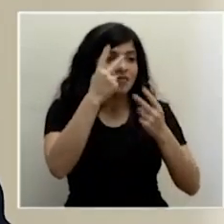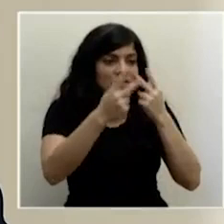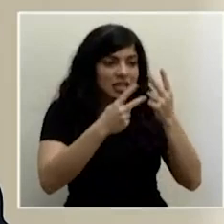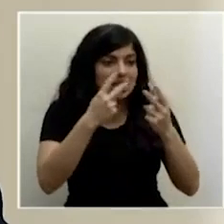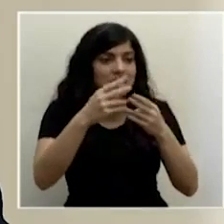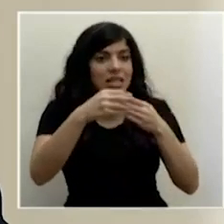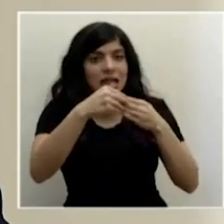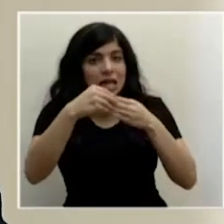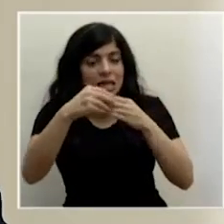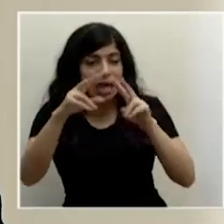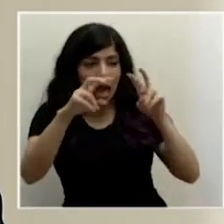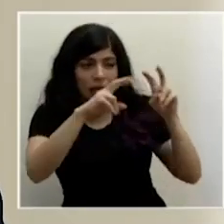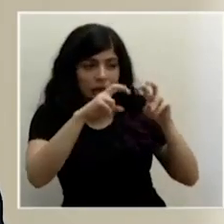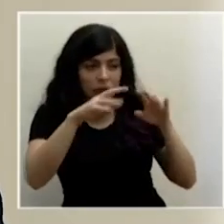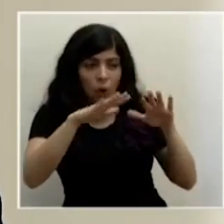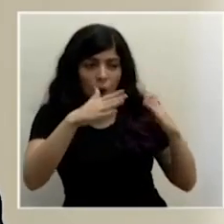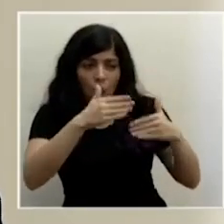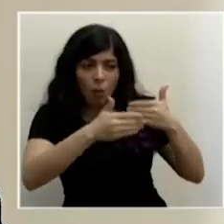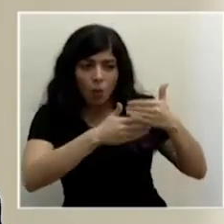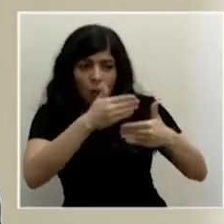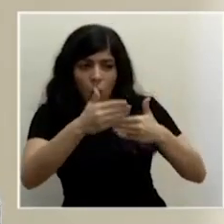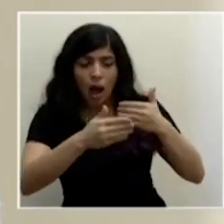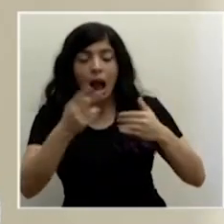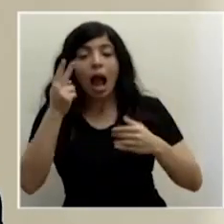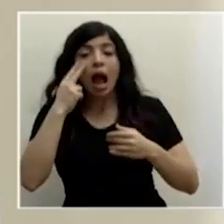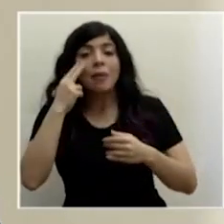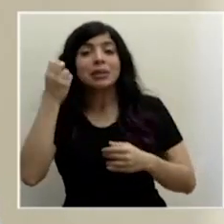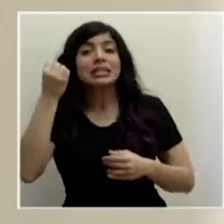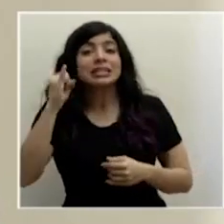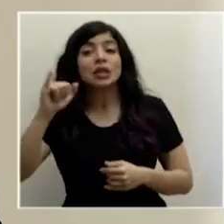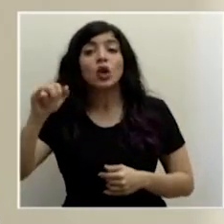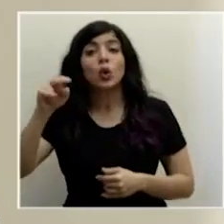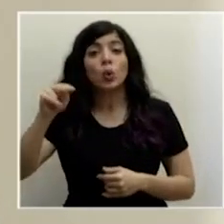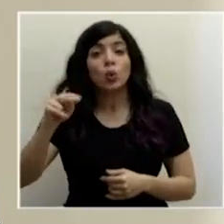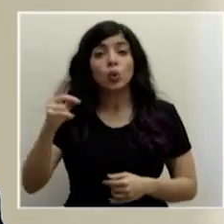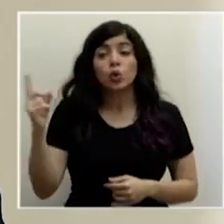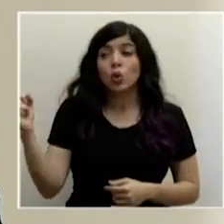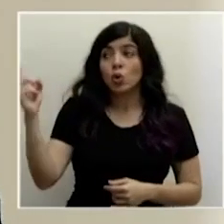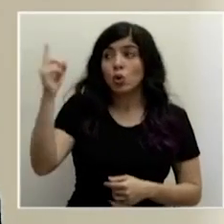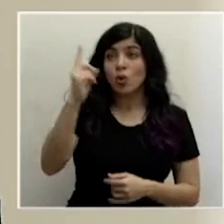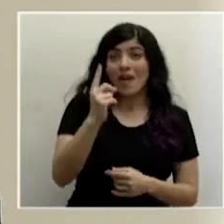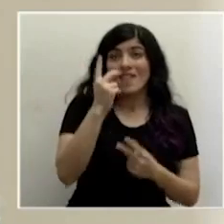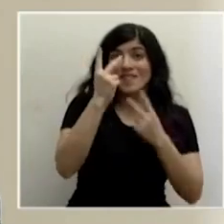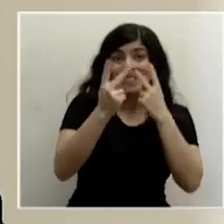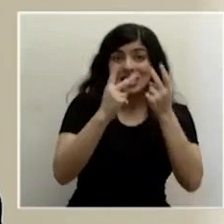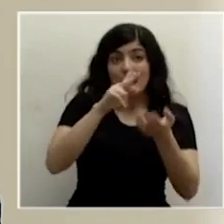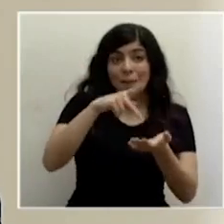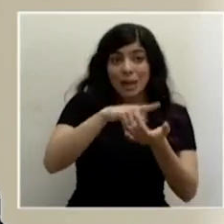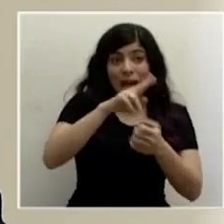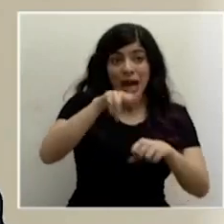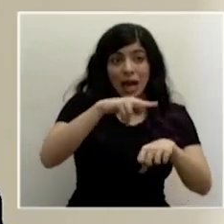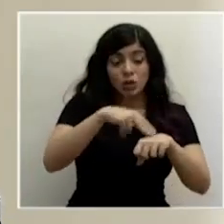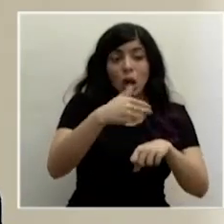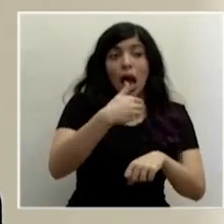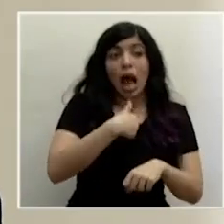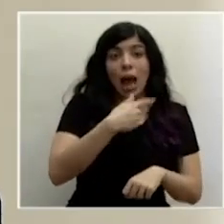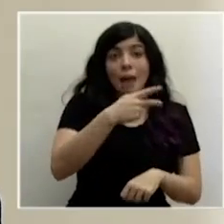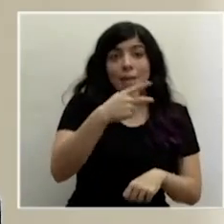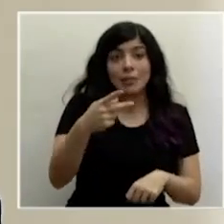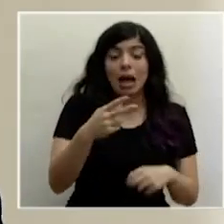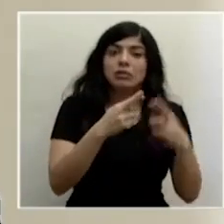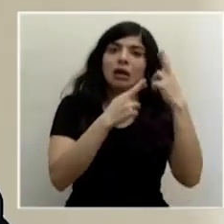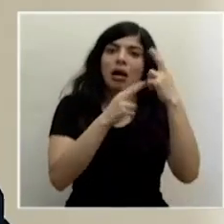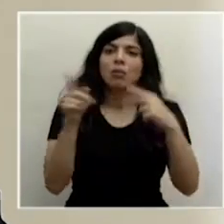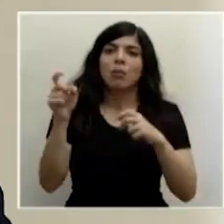el poder pensar en que en junio el visitante al parque nacional que tiene playa pueda quedarse y disfrutar de la